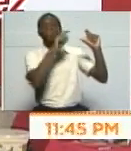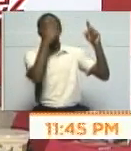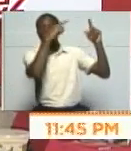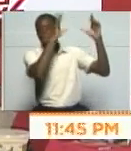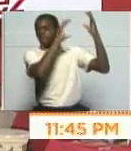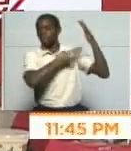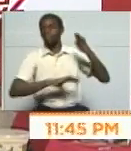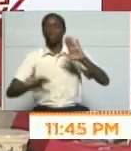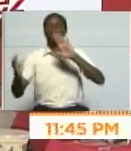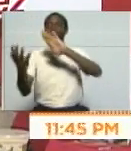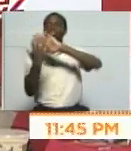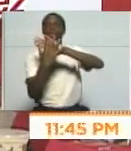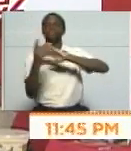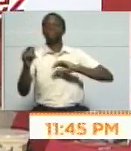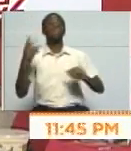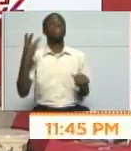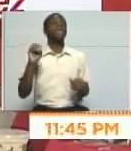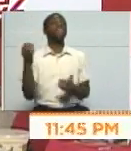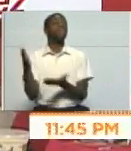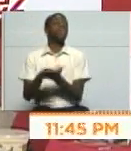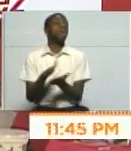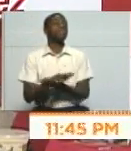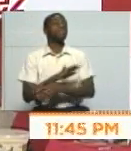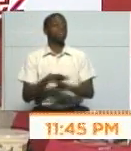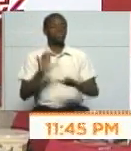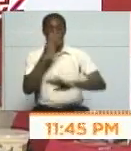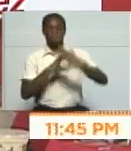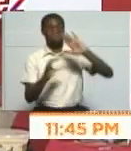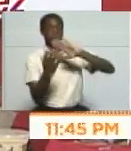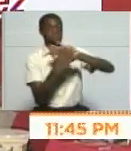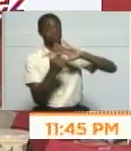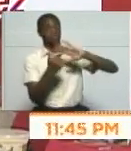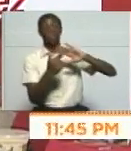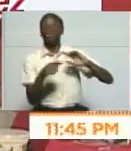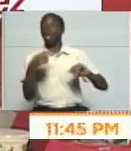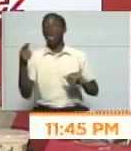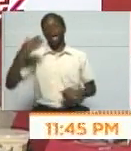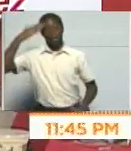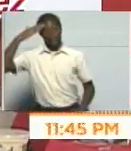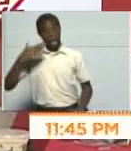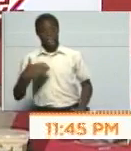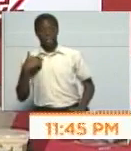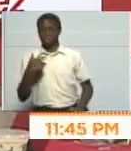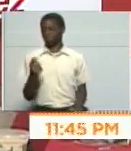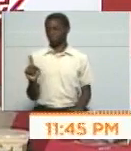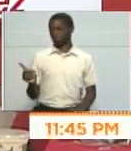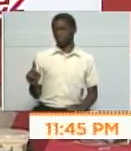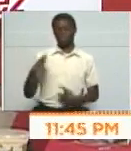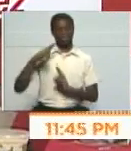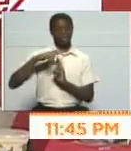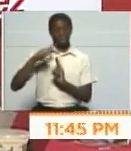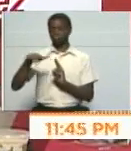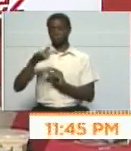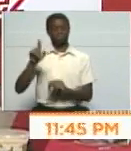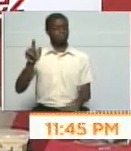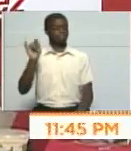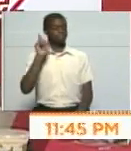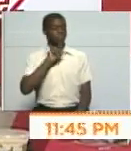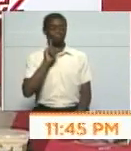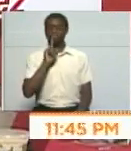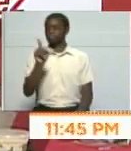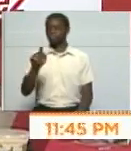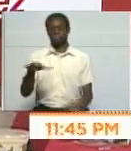30 muertos en Socopó. Aquí acaba de escribir Benavides Torres, comandante de la guardia, diciendo que desmiente categóricamente. Hay un fallecido